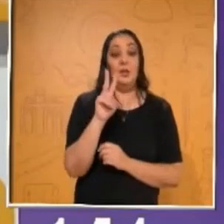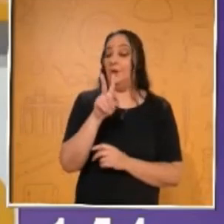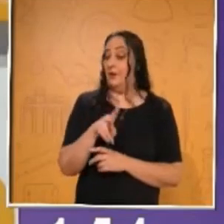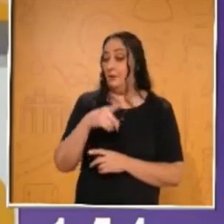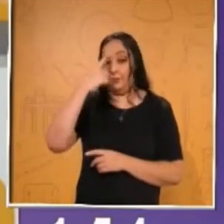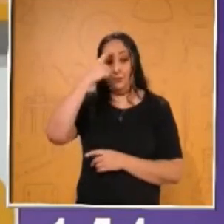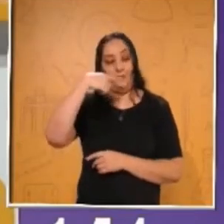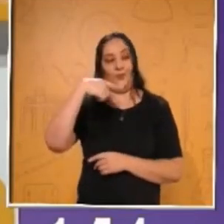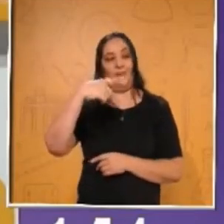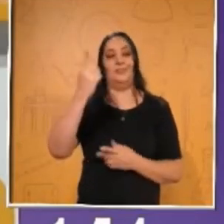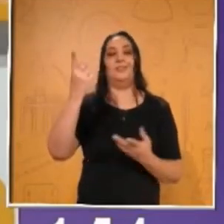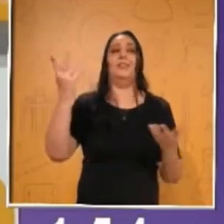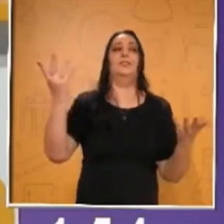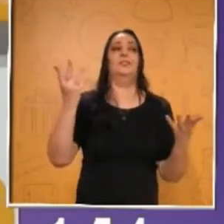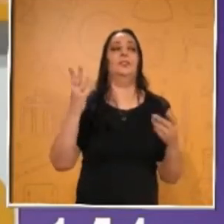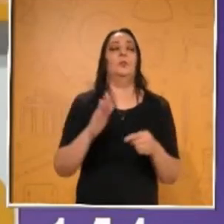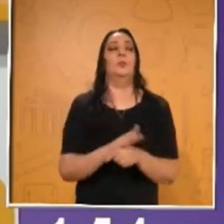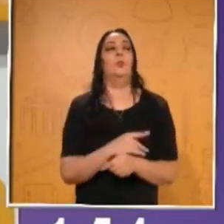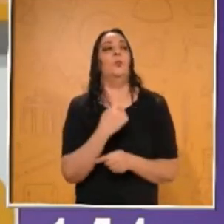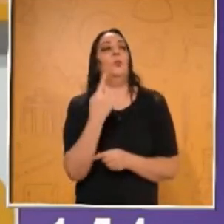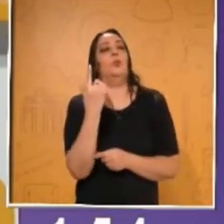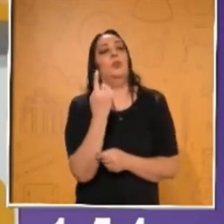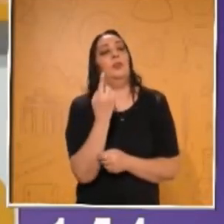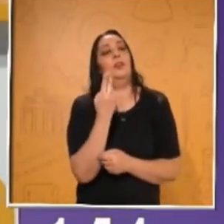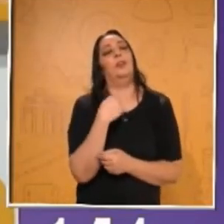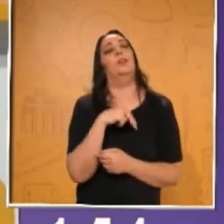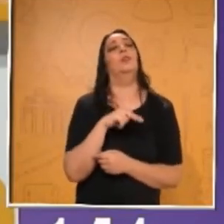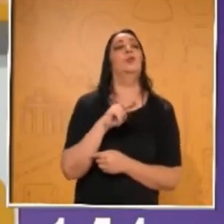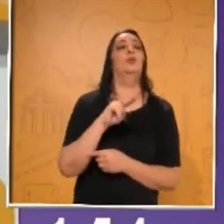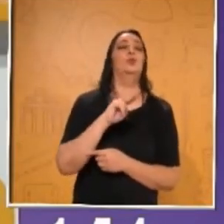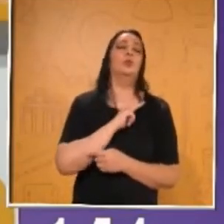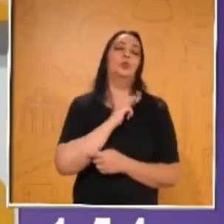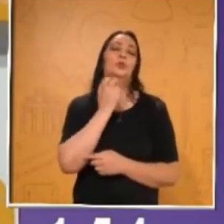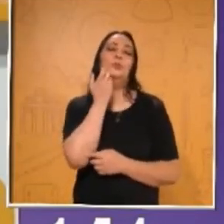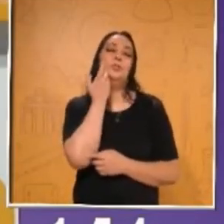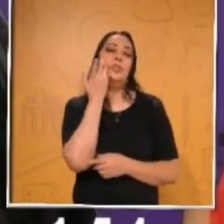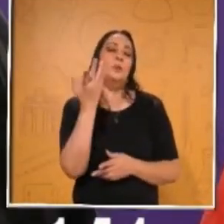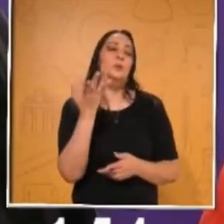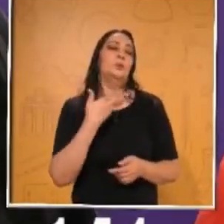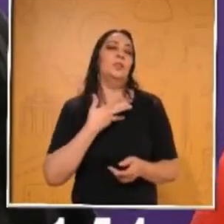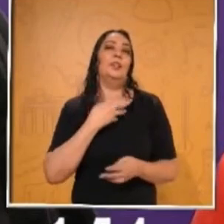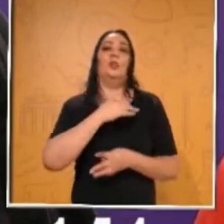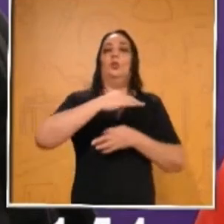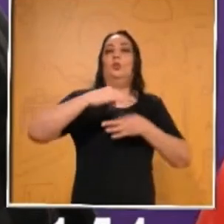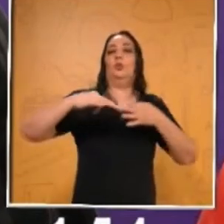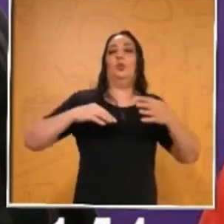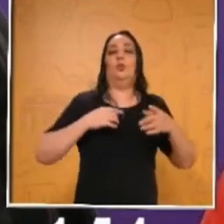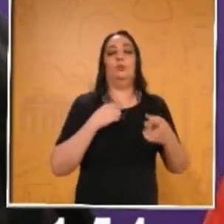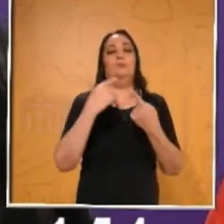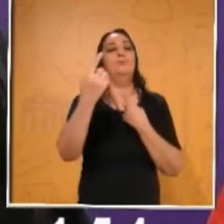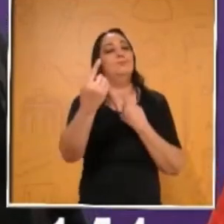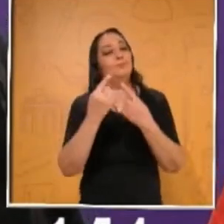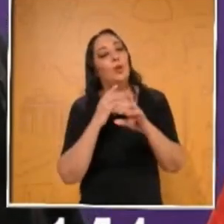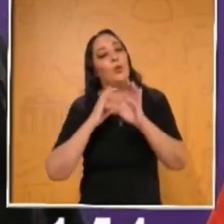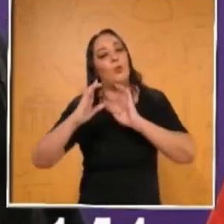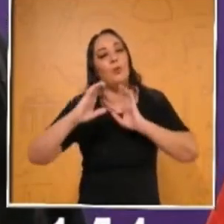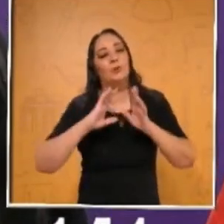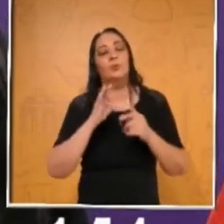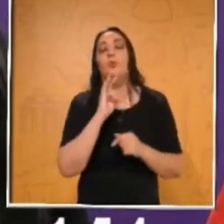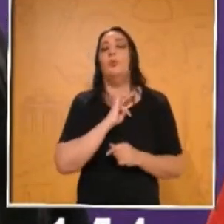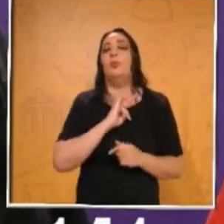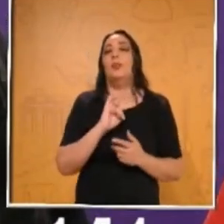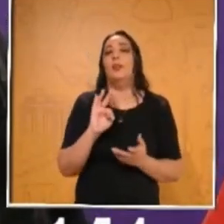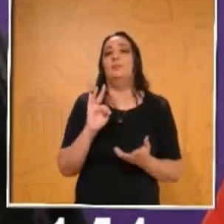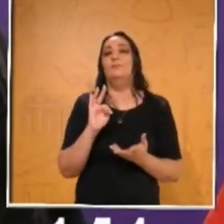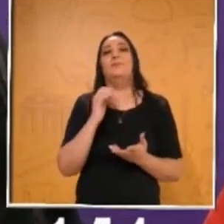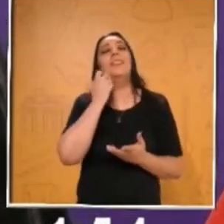hacerla, debido a que nosotros, pues, quisiéramos interactuar con todos ustedes, quisiéramos encontrar una plataforma en